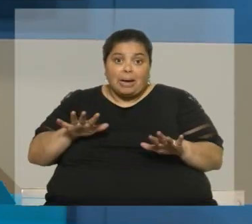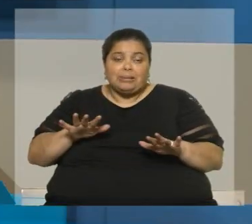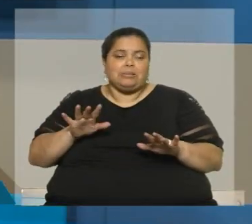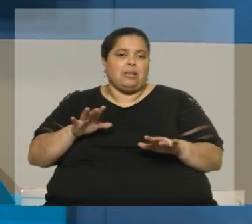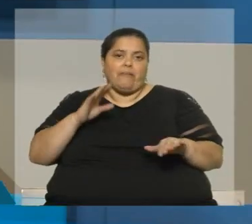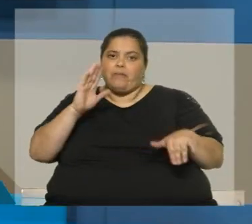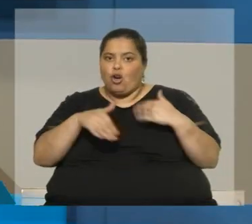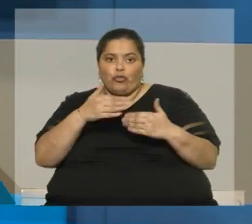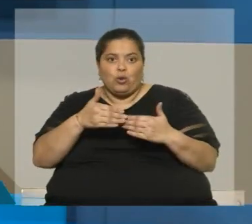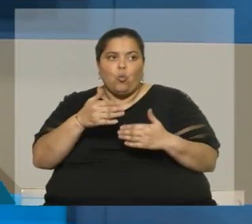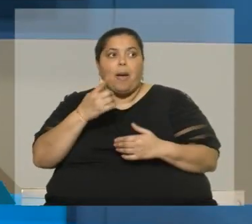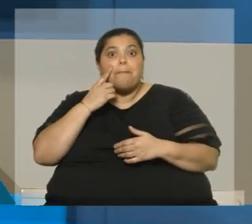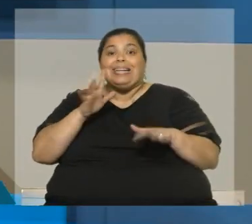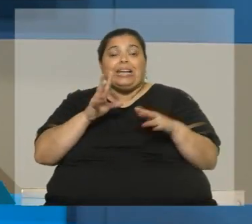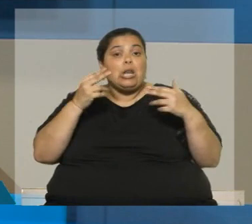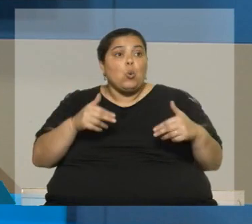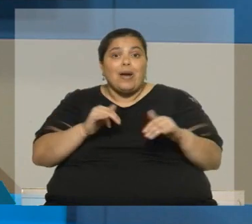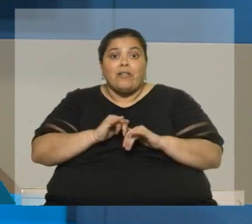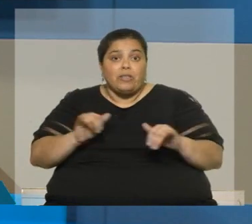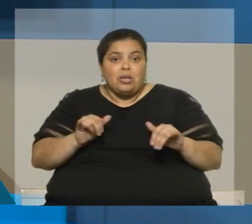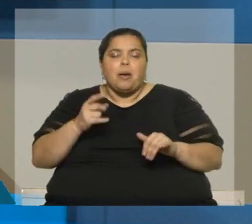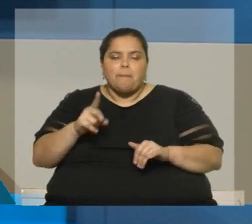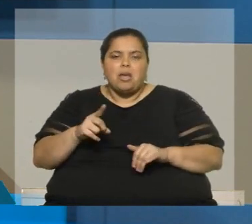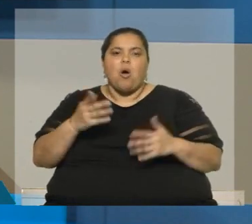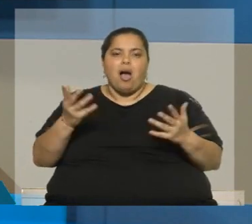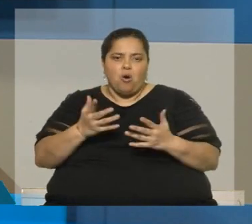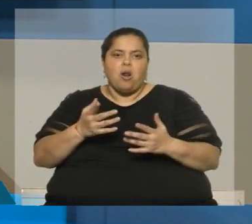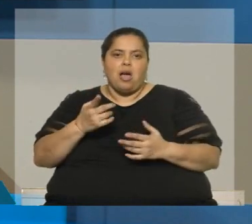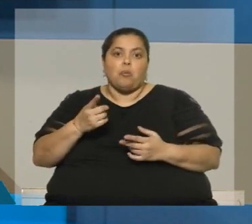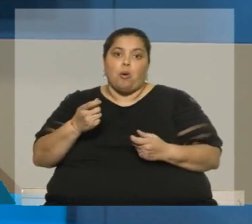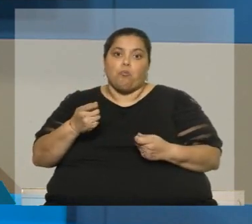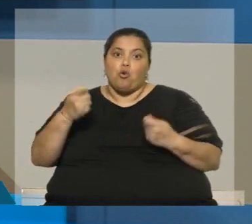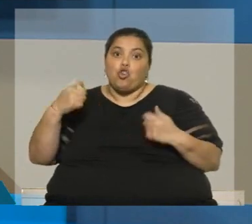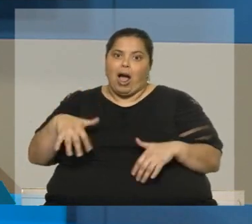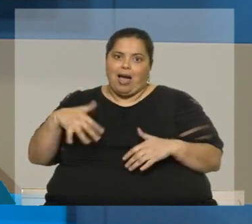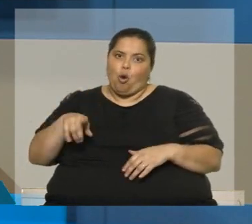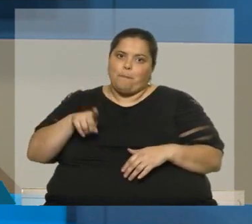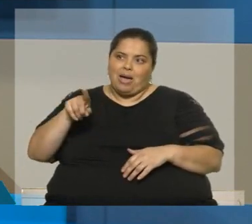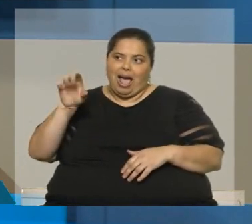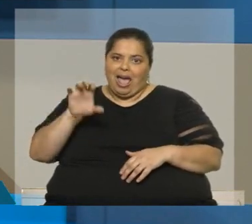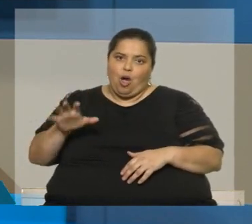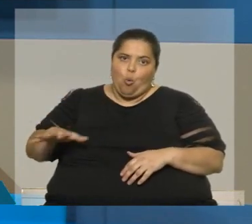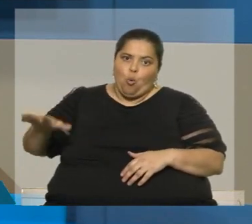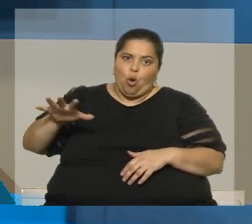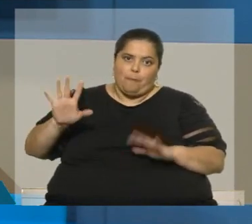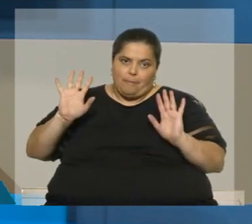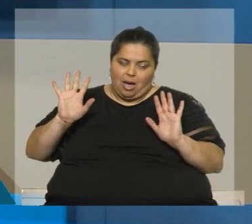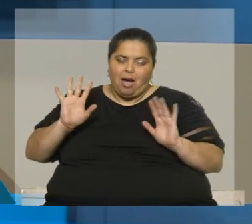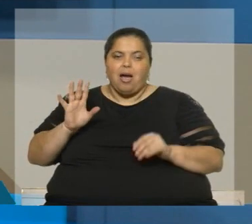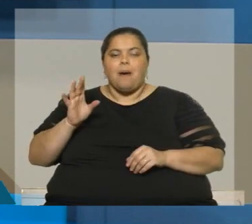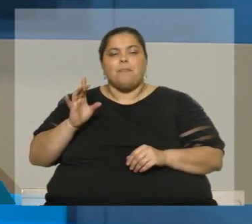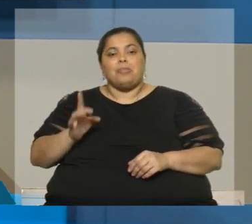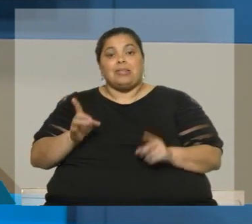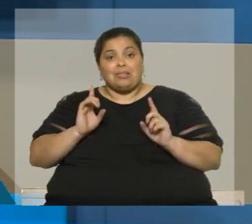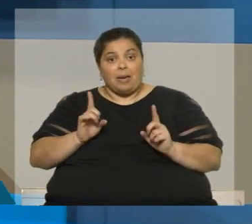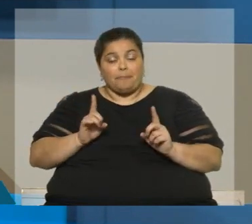se acabó frenando con un altísimo coste para el conjunto de la Unión Europea, con un altísimo, ahora aquí el coste eran puestos los